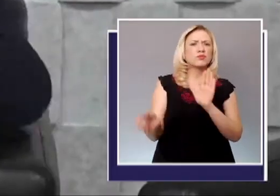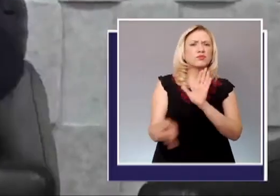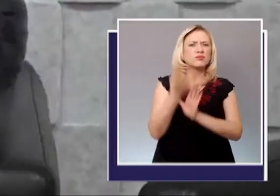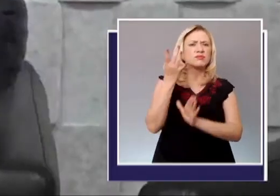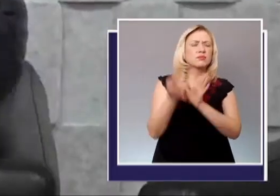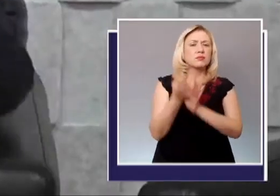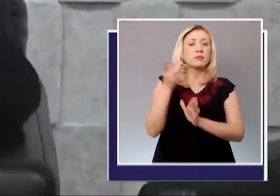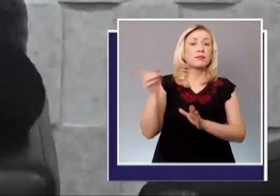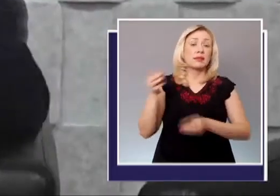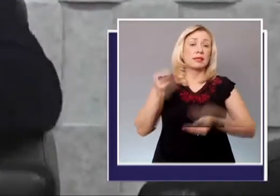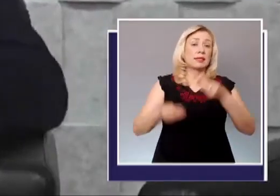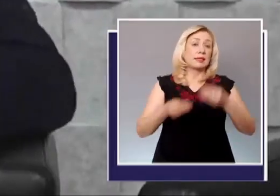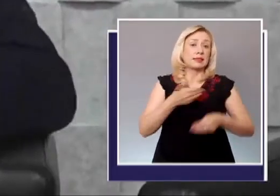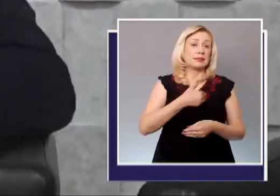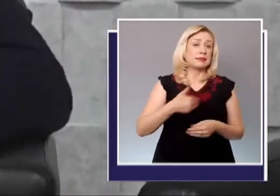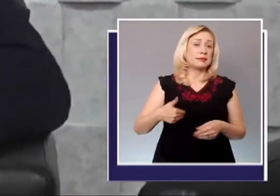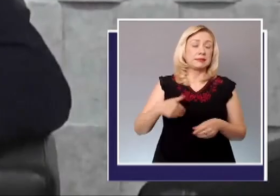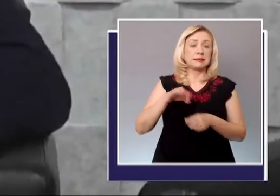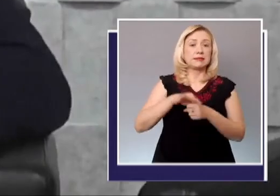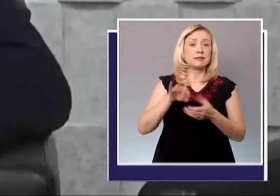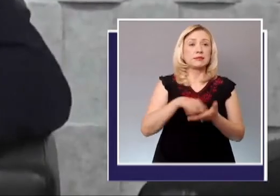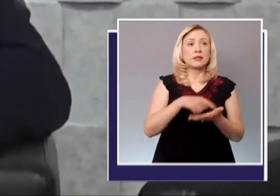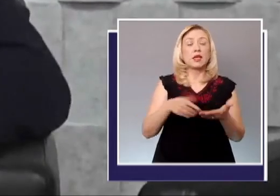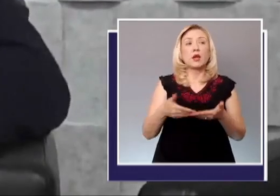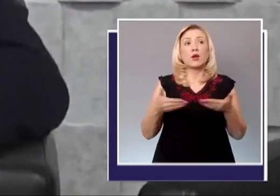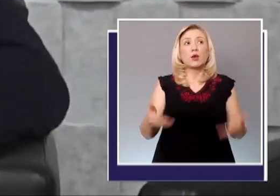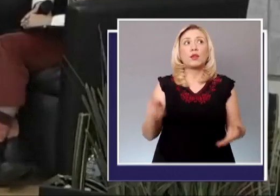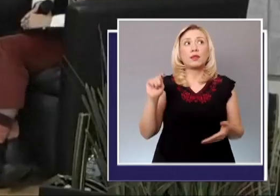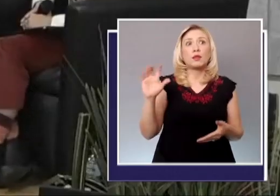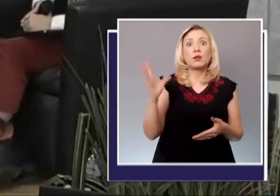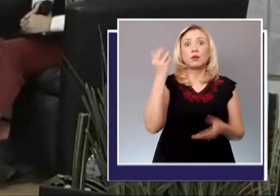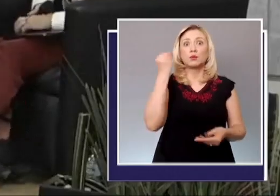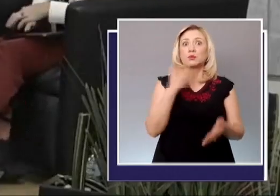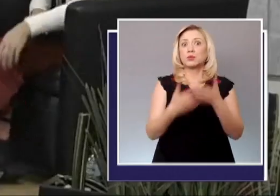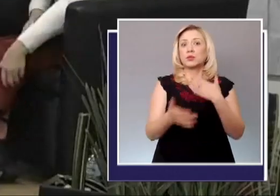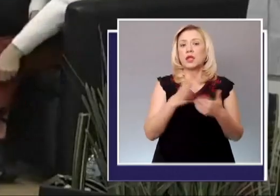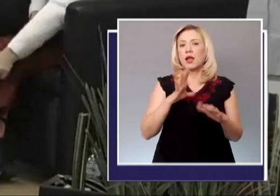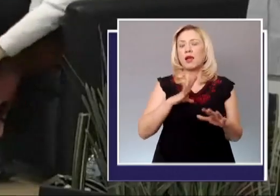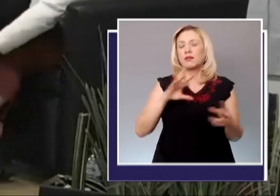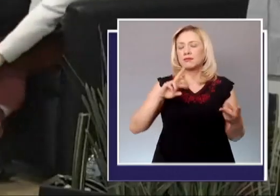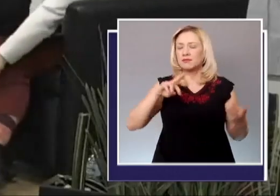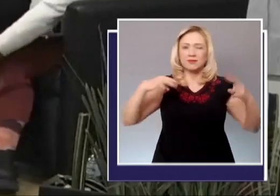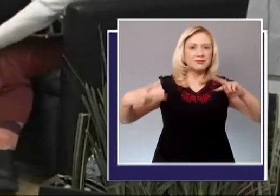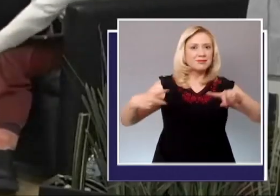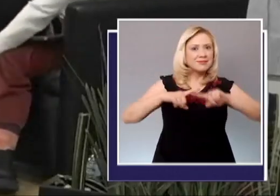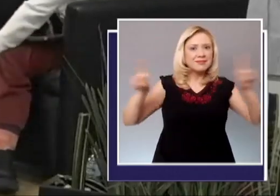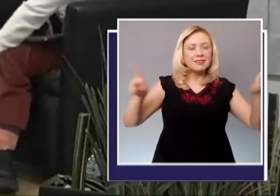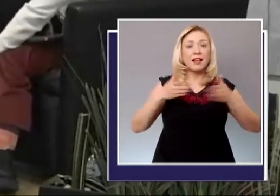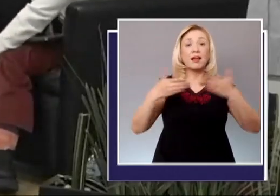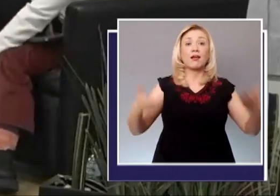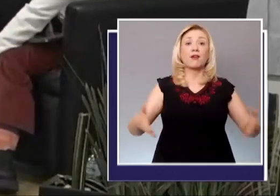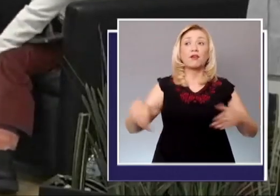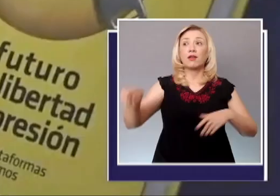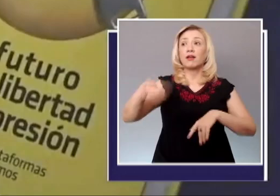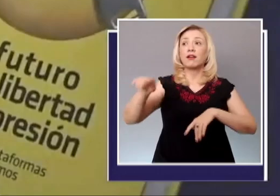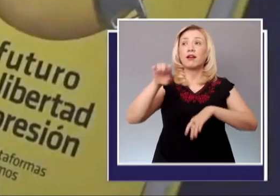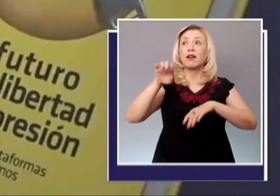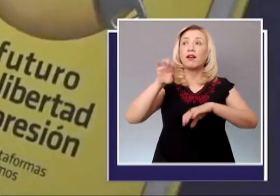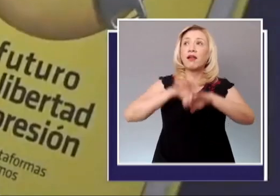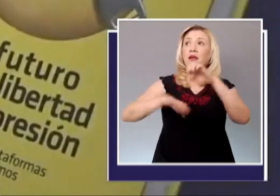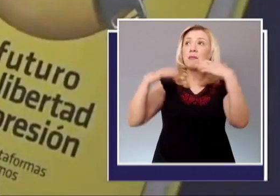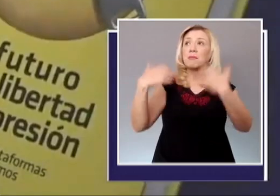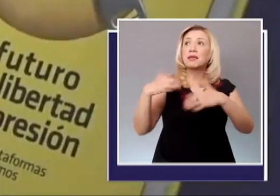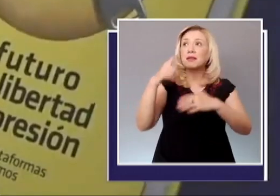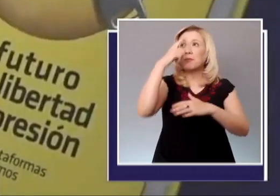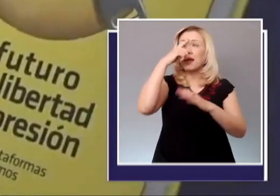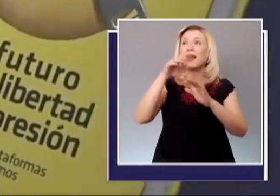esta era de la revolución tecnológica hay un cambio de jugadores en donde las empresas están siendo sustituidas, redefiniéndose las